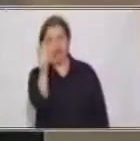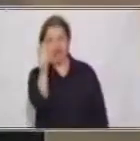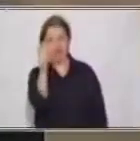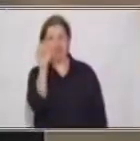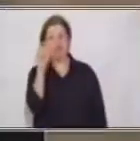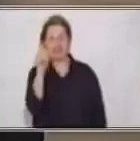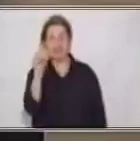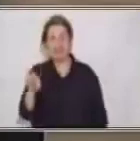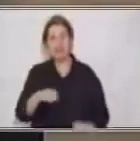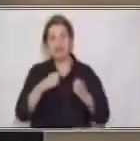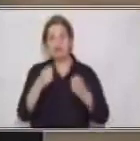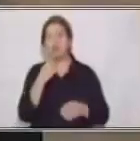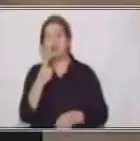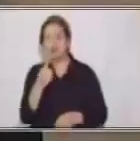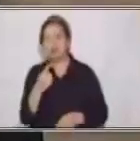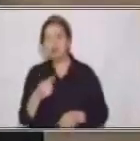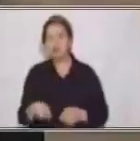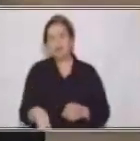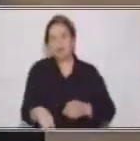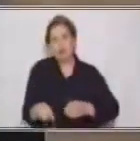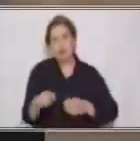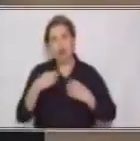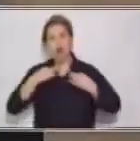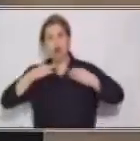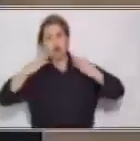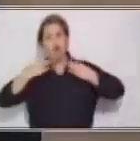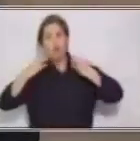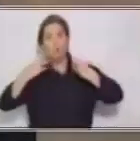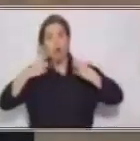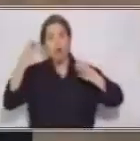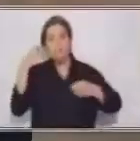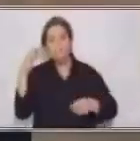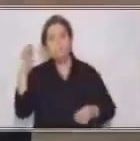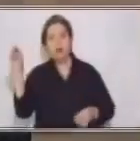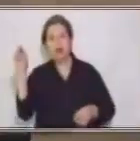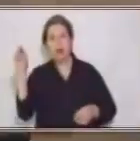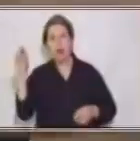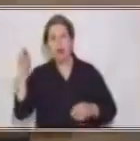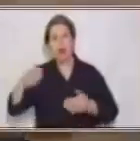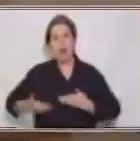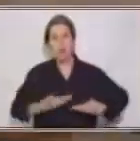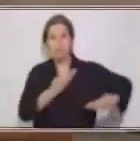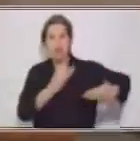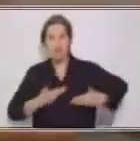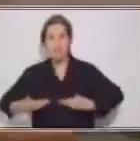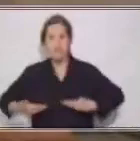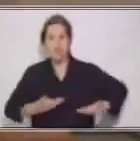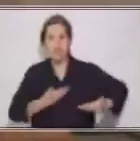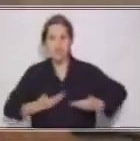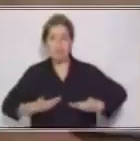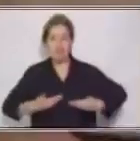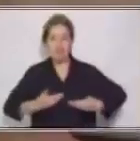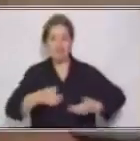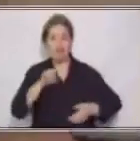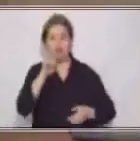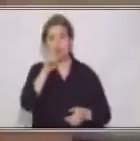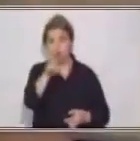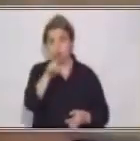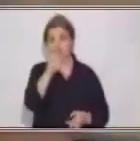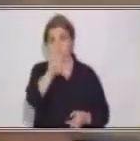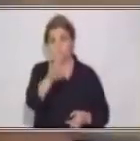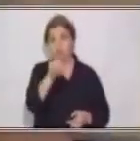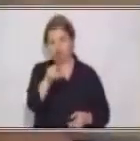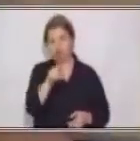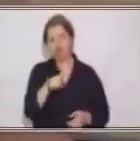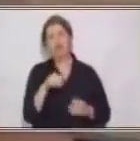estaba para, de nota de estilo, para el bebé. Ahora ustedes en casita, díganme, ¿qué es correcto decir